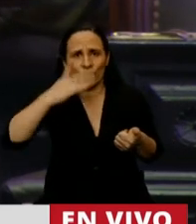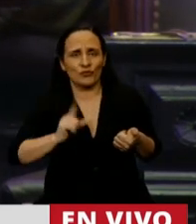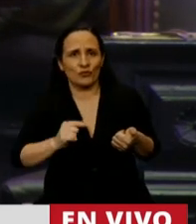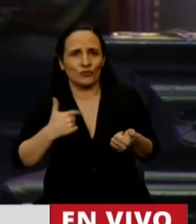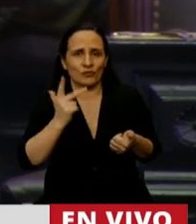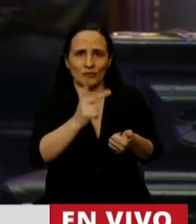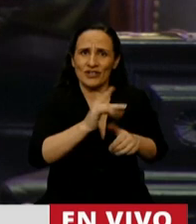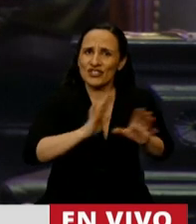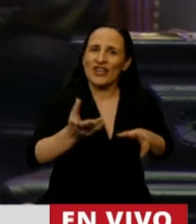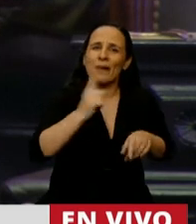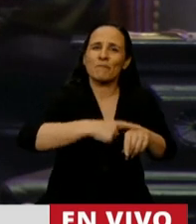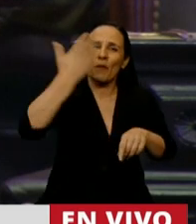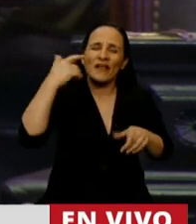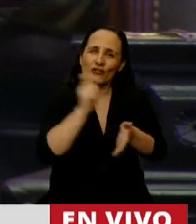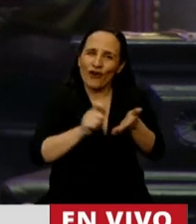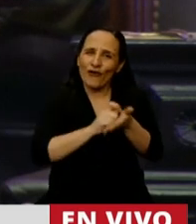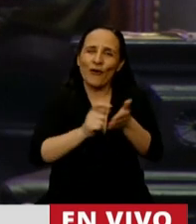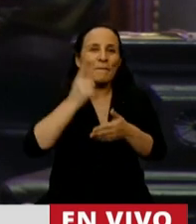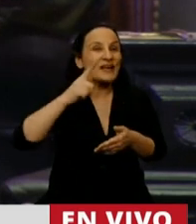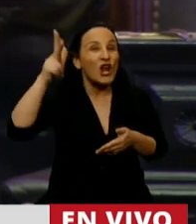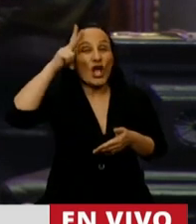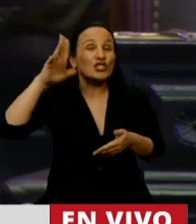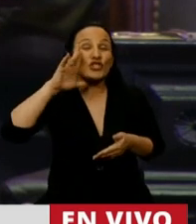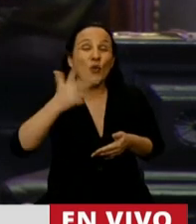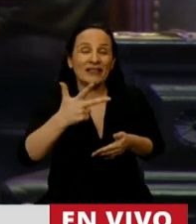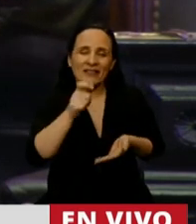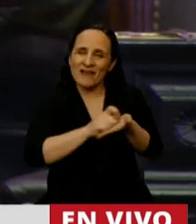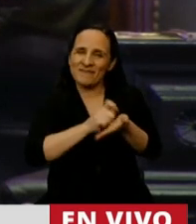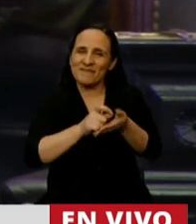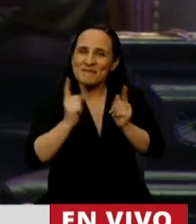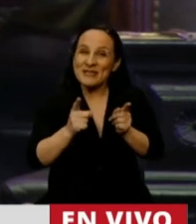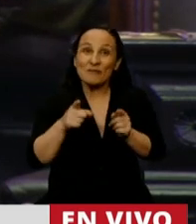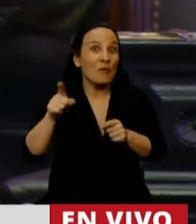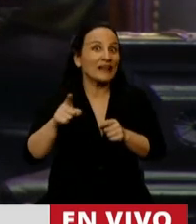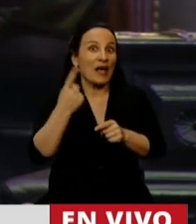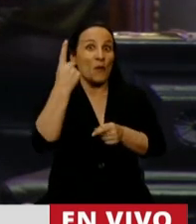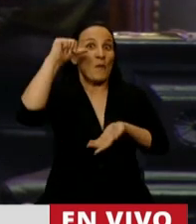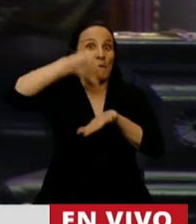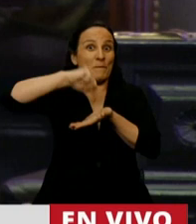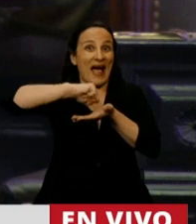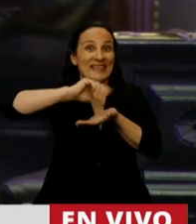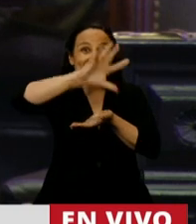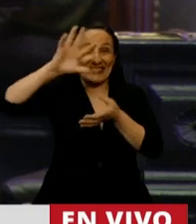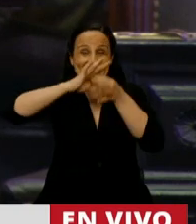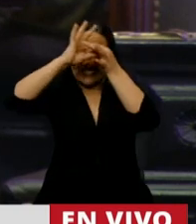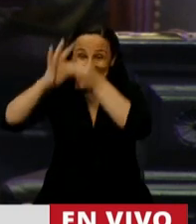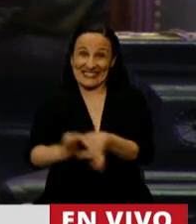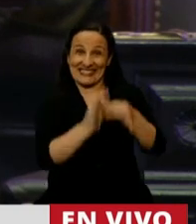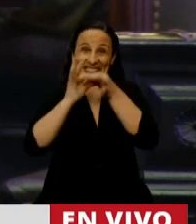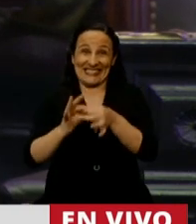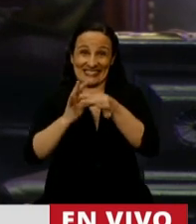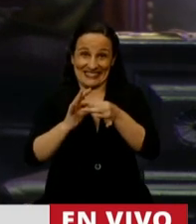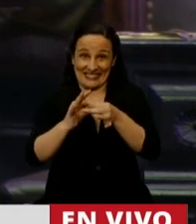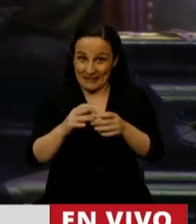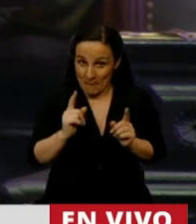1853, porque nos concibió como un solo país, una unión indestructible de Estados indestructibles,